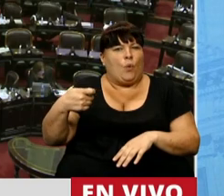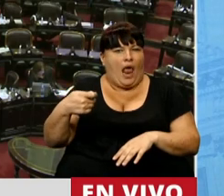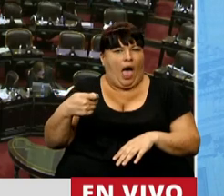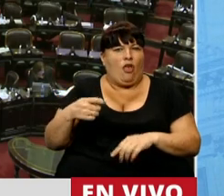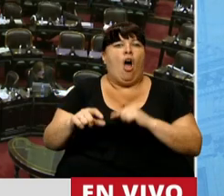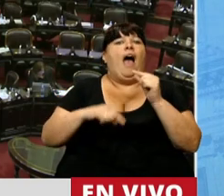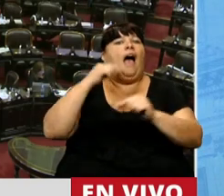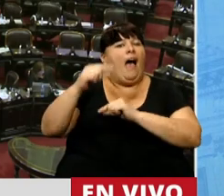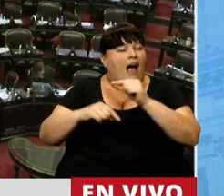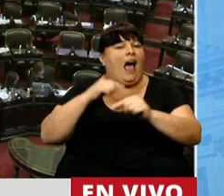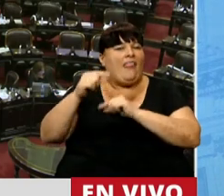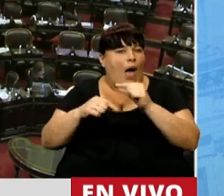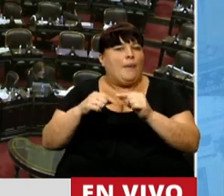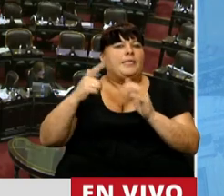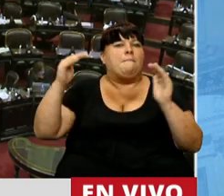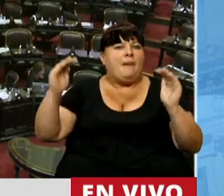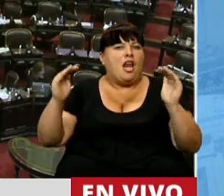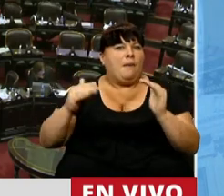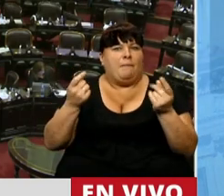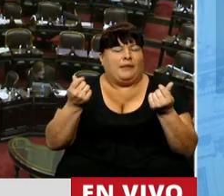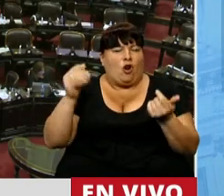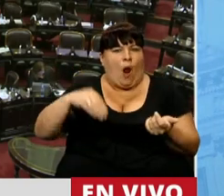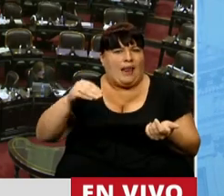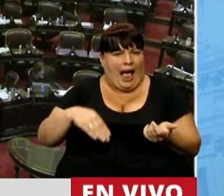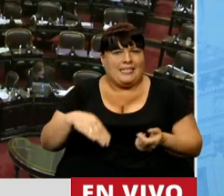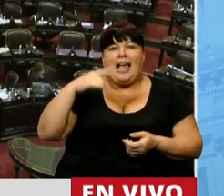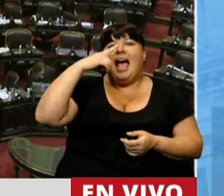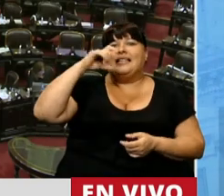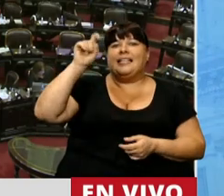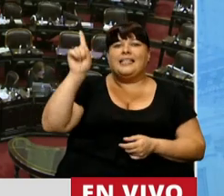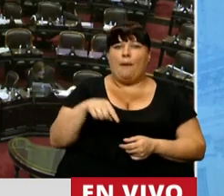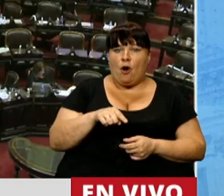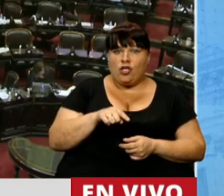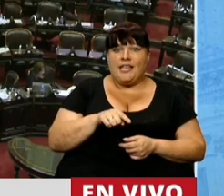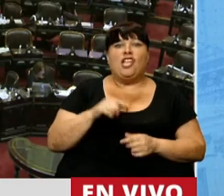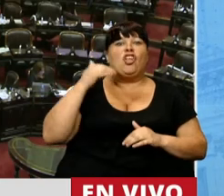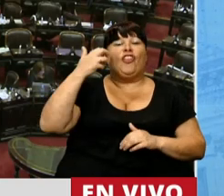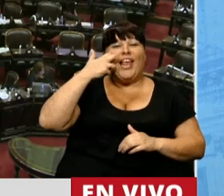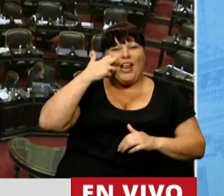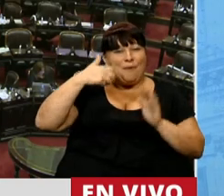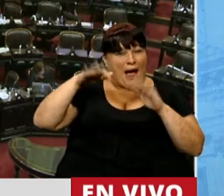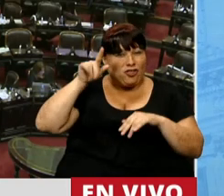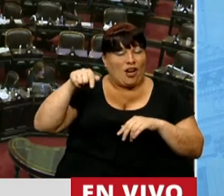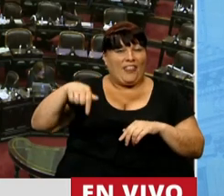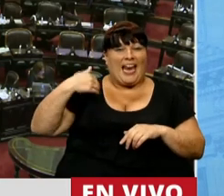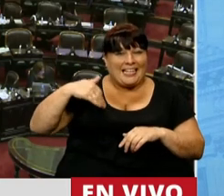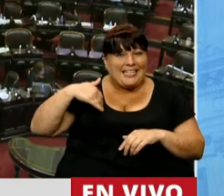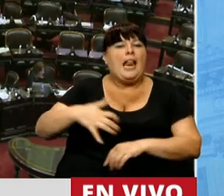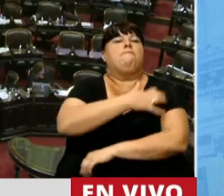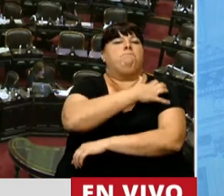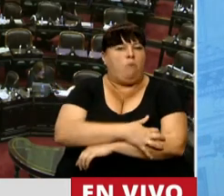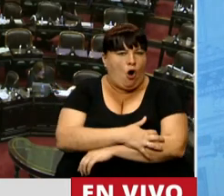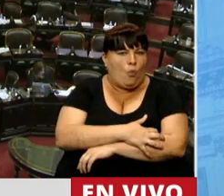y que cada vez se les reduce más el poder adquisitivo. El 70% de los adultos mayores en la Argentina son